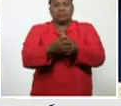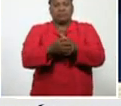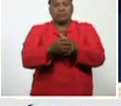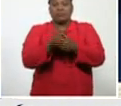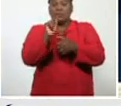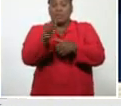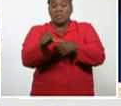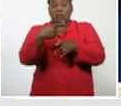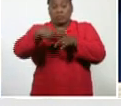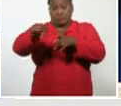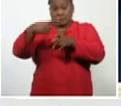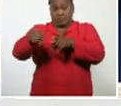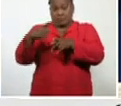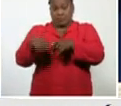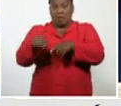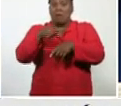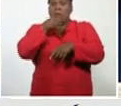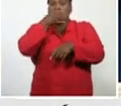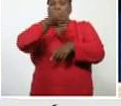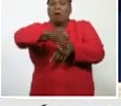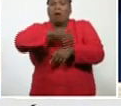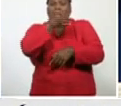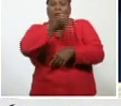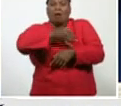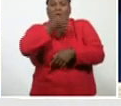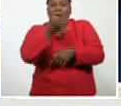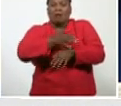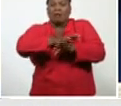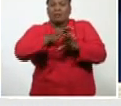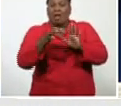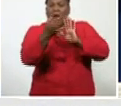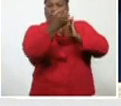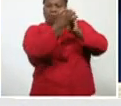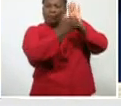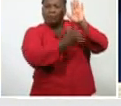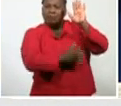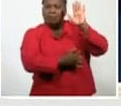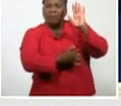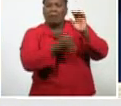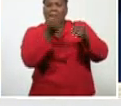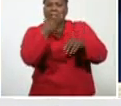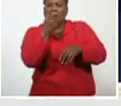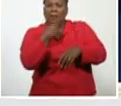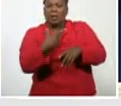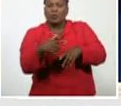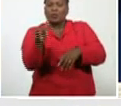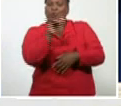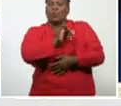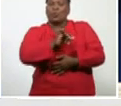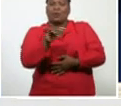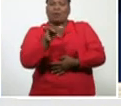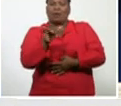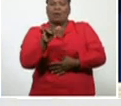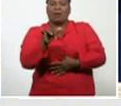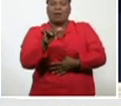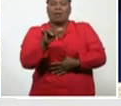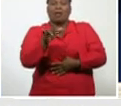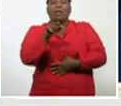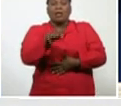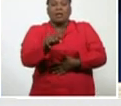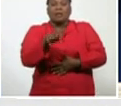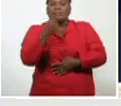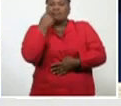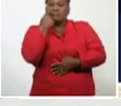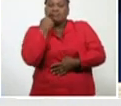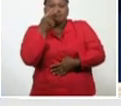los aspectos, que nosotros pudiéramos decir, están todos estos medicamentos, está también, el, el seguimiento, al